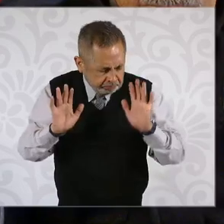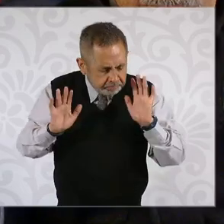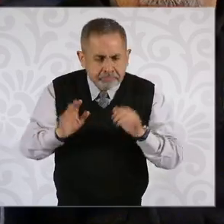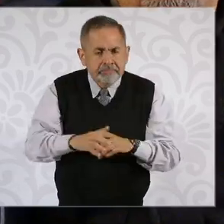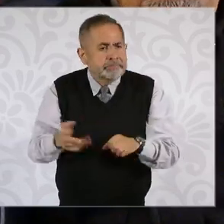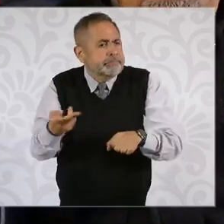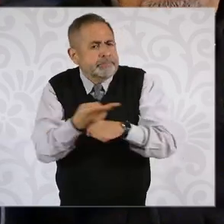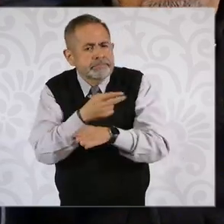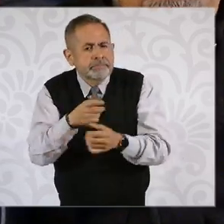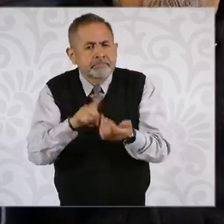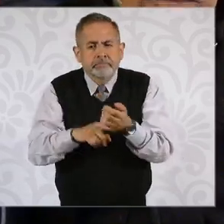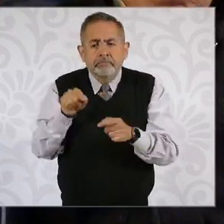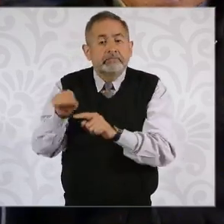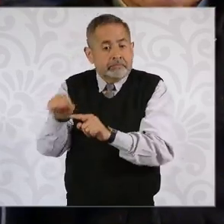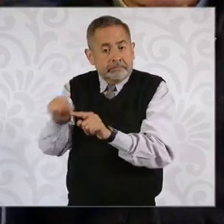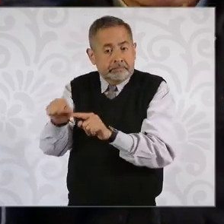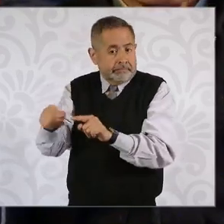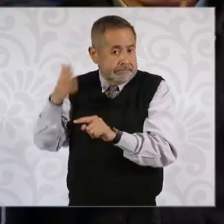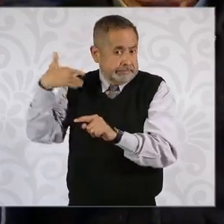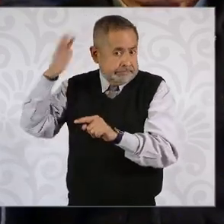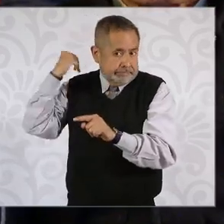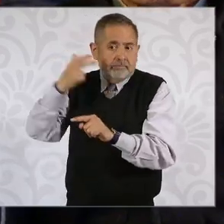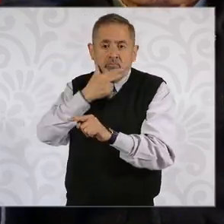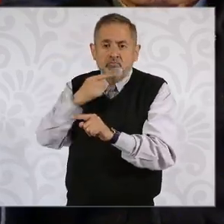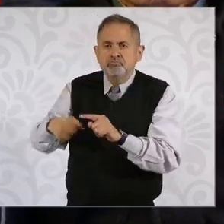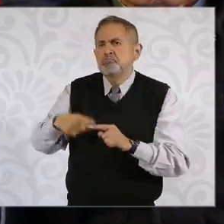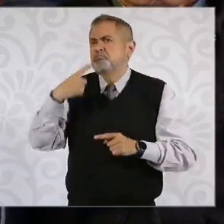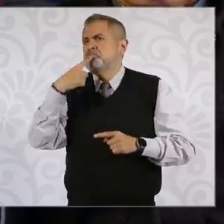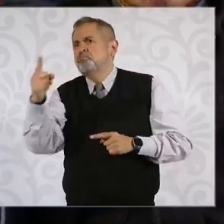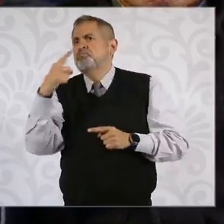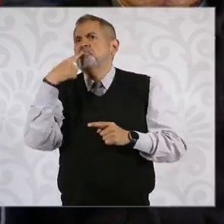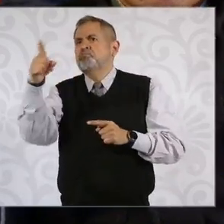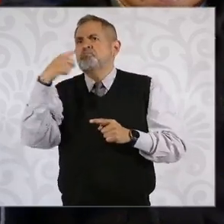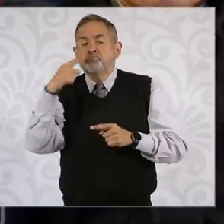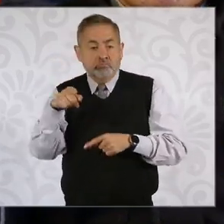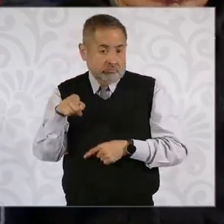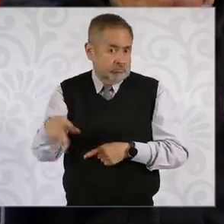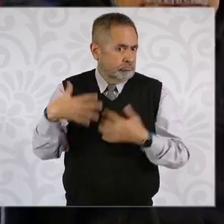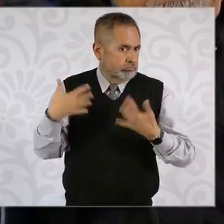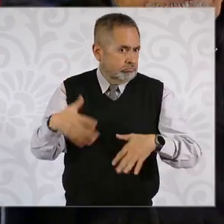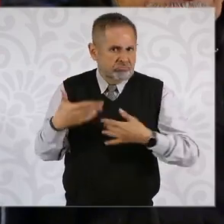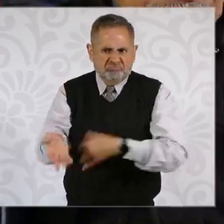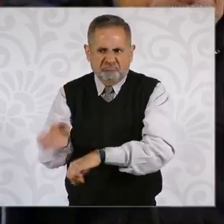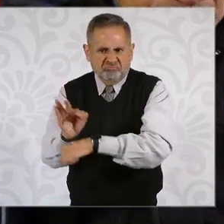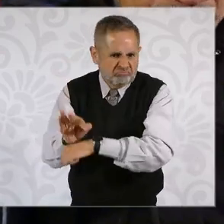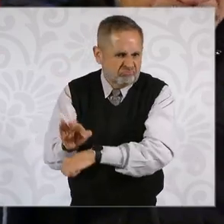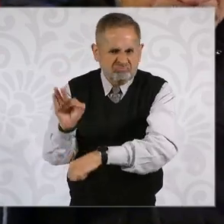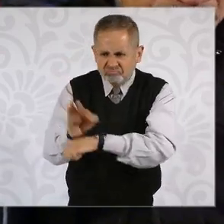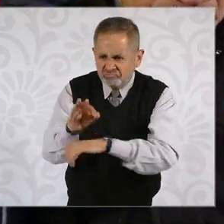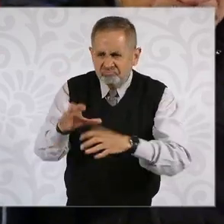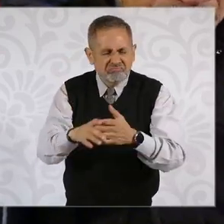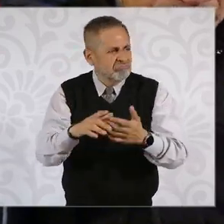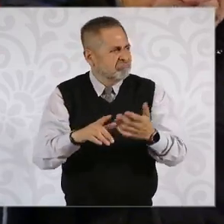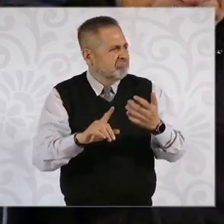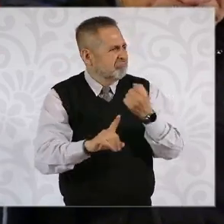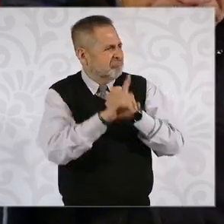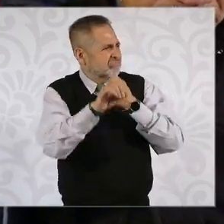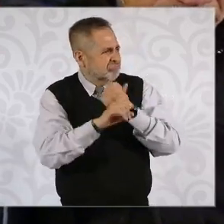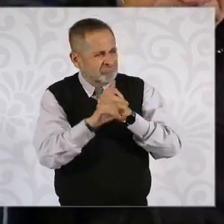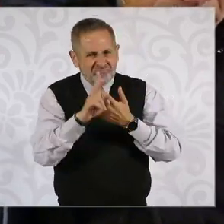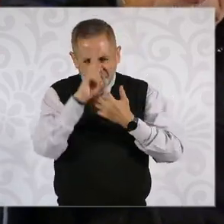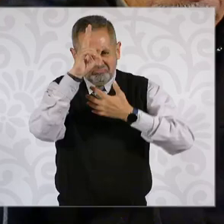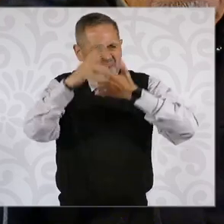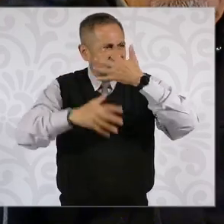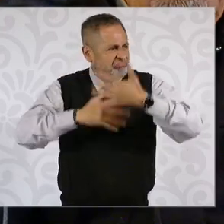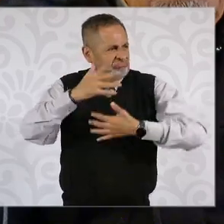respecto a las denuncias que él hacía? Él se volvió uno de los rostros más emblemáticos respecto a las denuncias sobre la violencia en esa entidad.